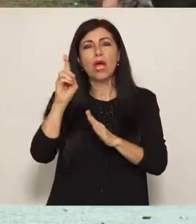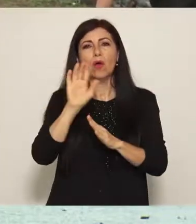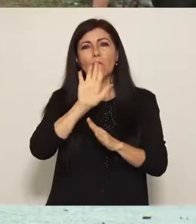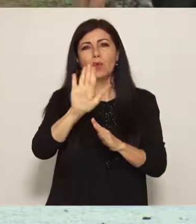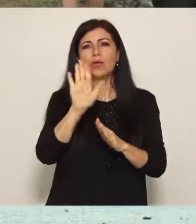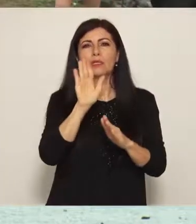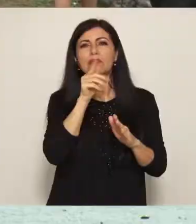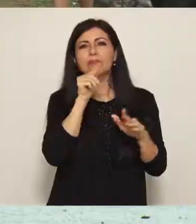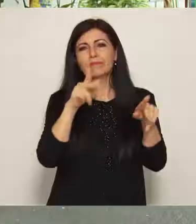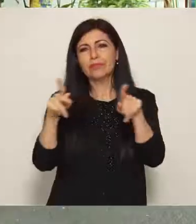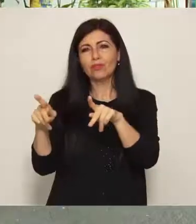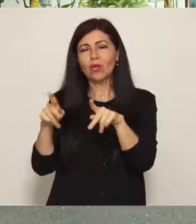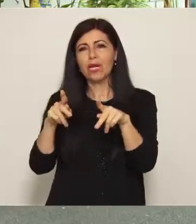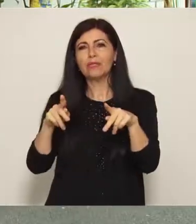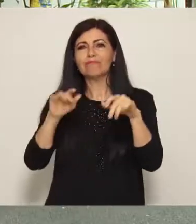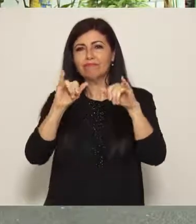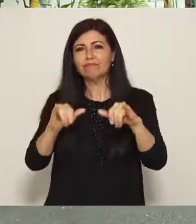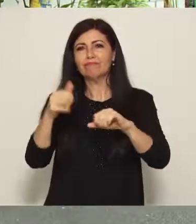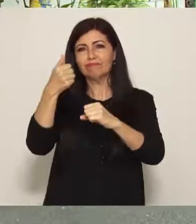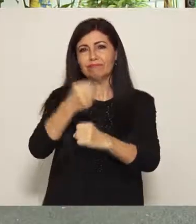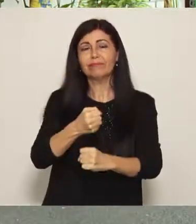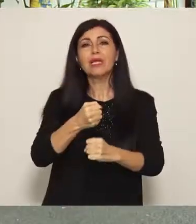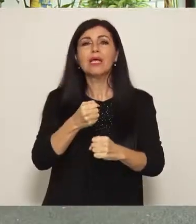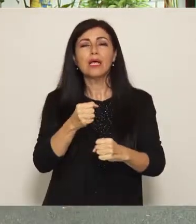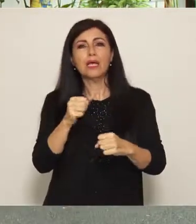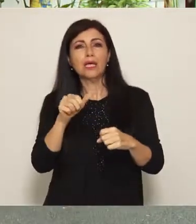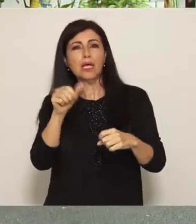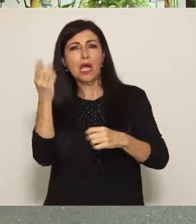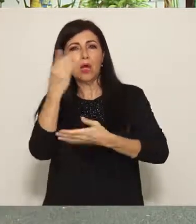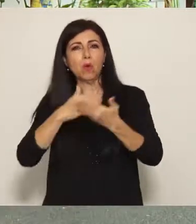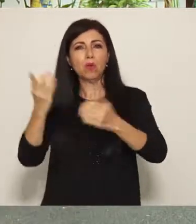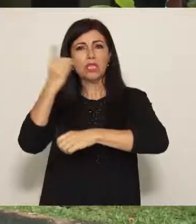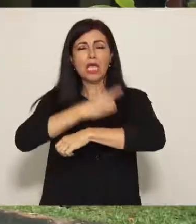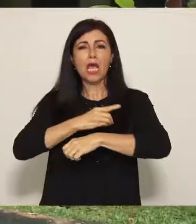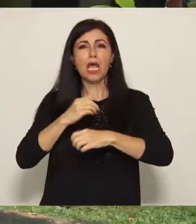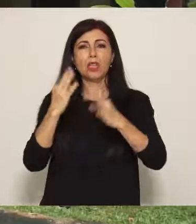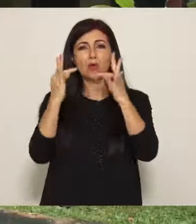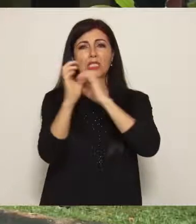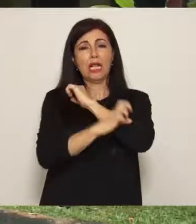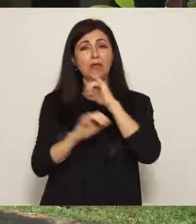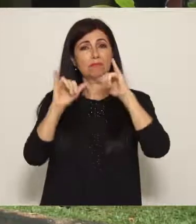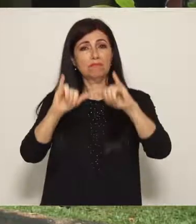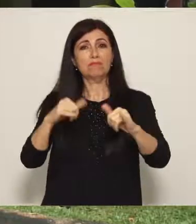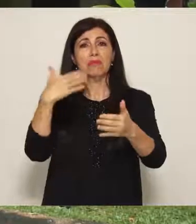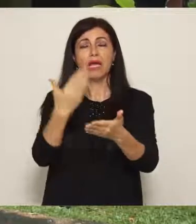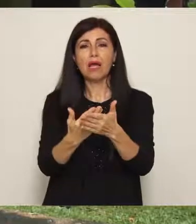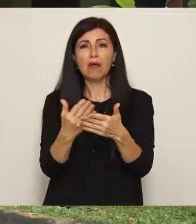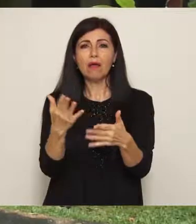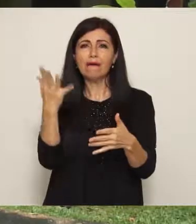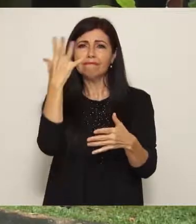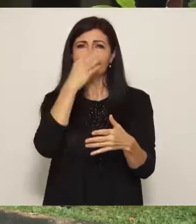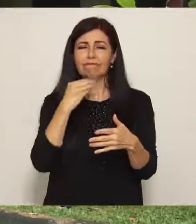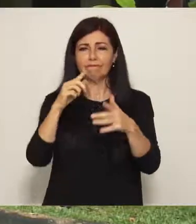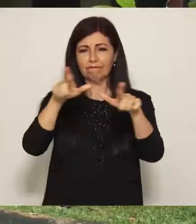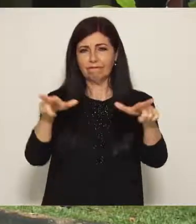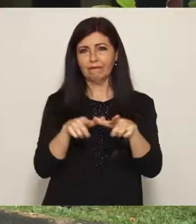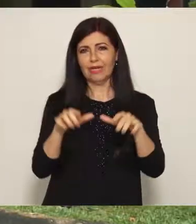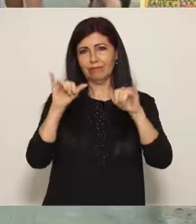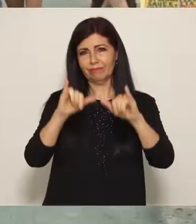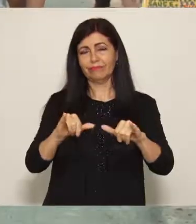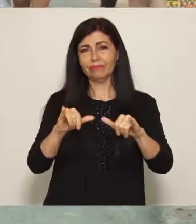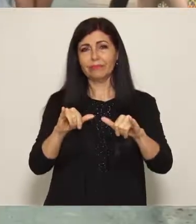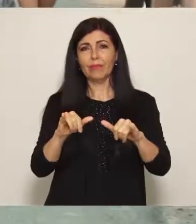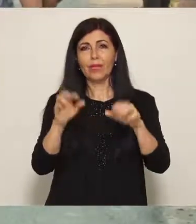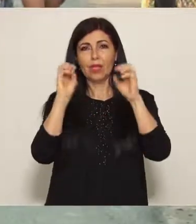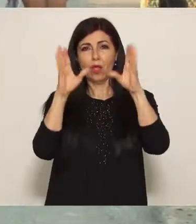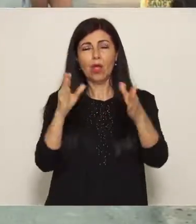En el Caribe Sur, por el contrario, destacan los pequeños emprendimientos desarrollados por sus habitantes y por quienes llegaron un día